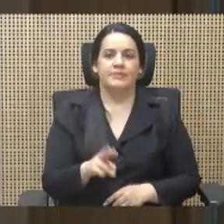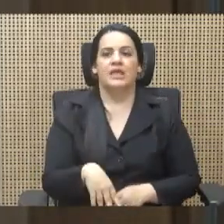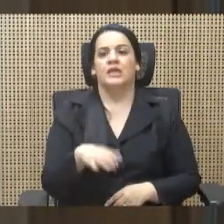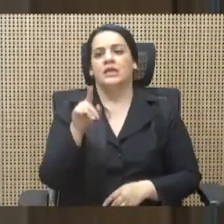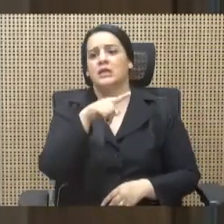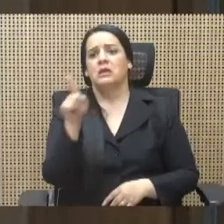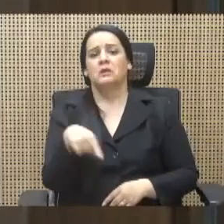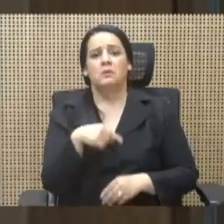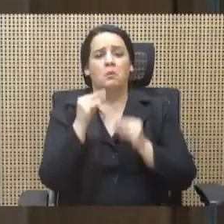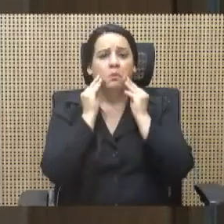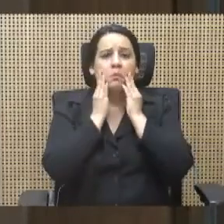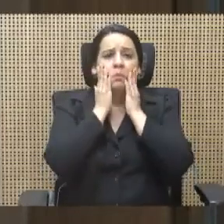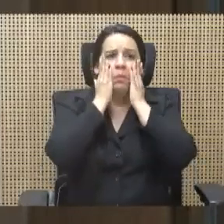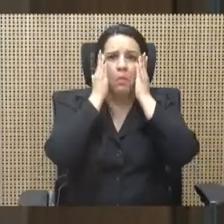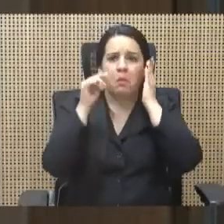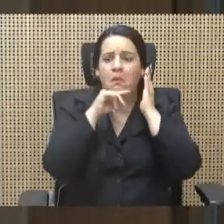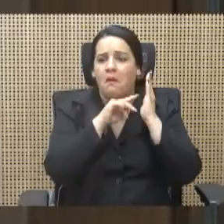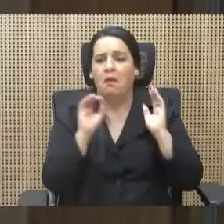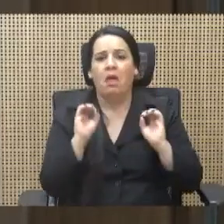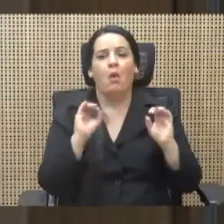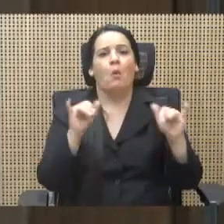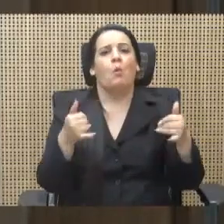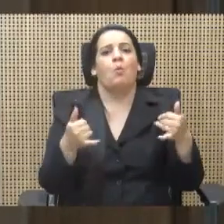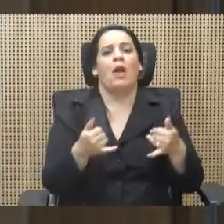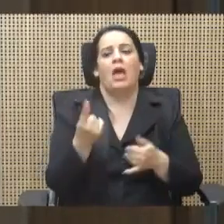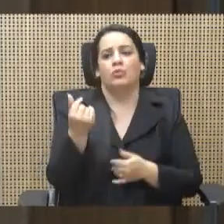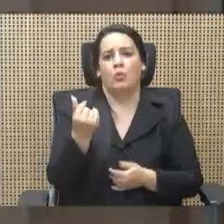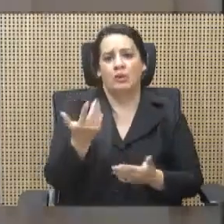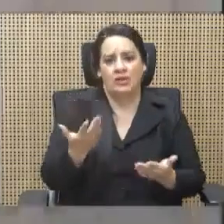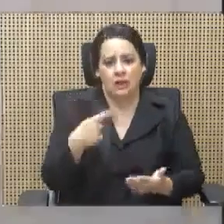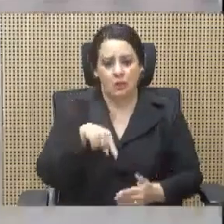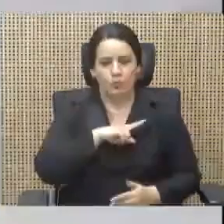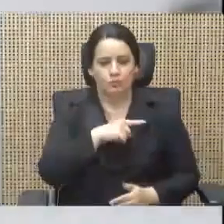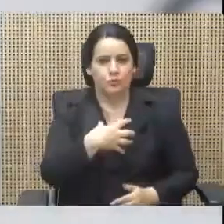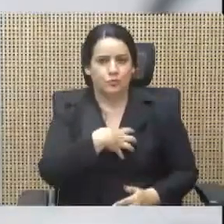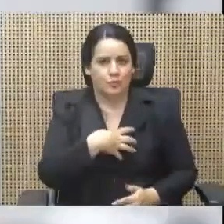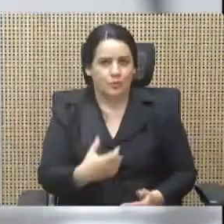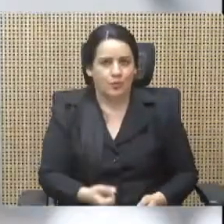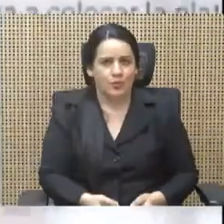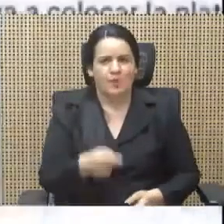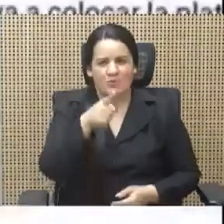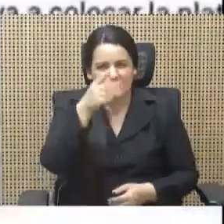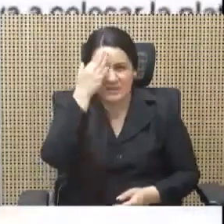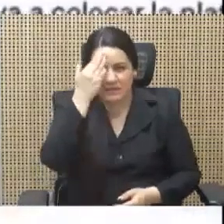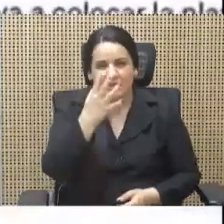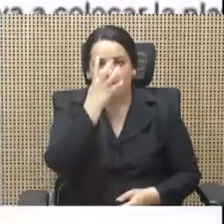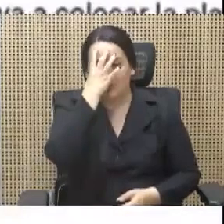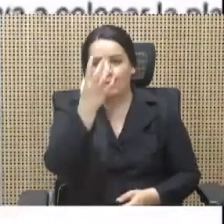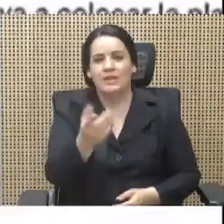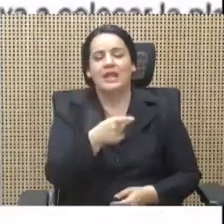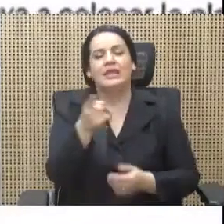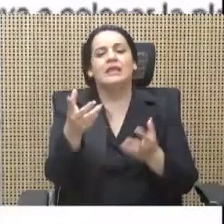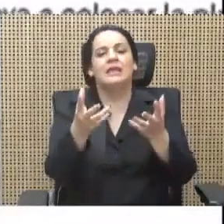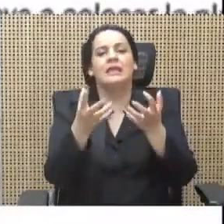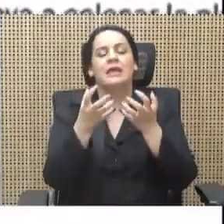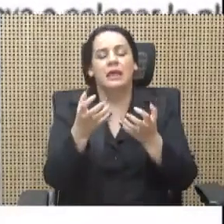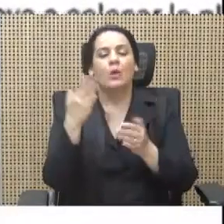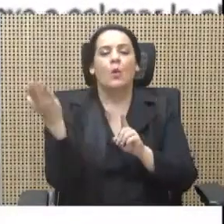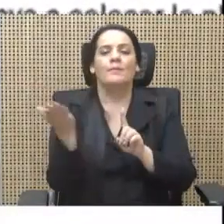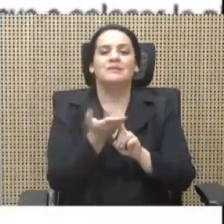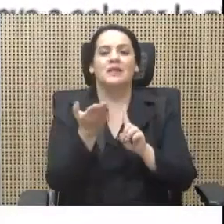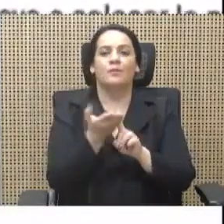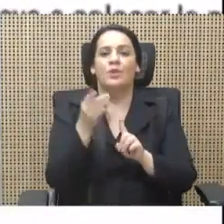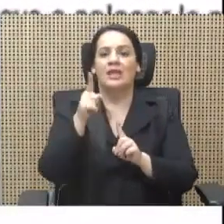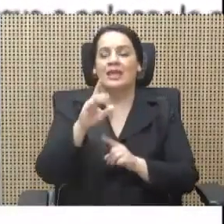trencito con nuestro dinero. ¿Saben lo que da vergüenza? Vergüenza da que quieran convencernos que la inversión de 13 mil